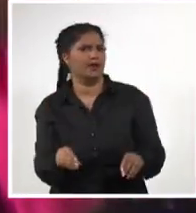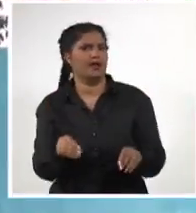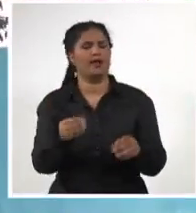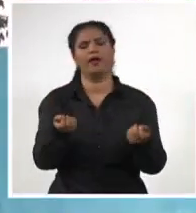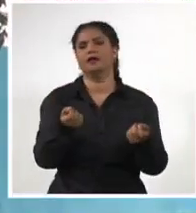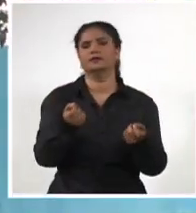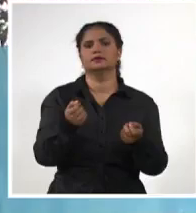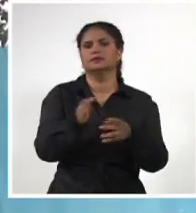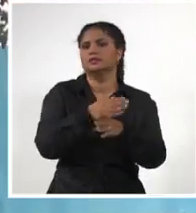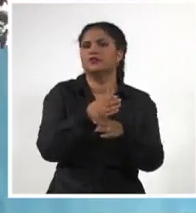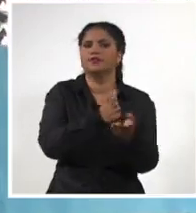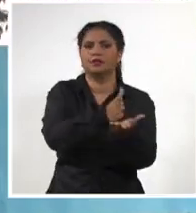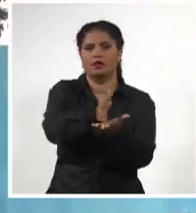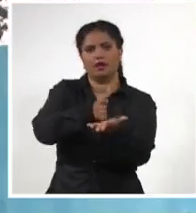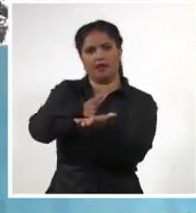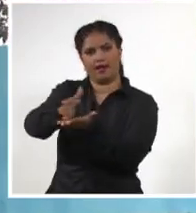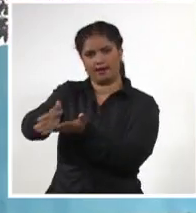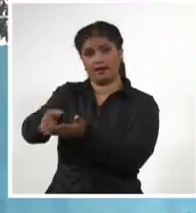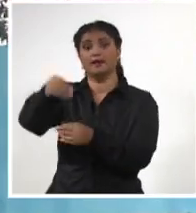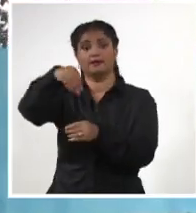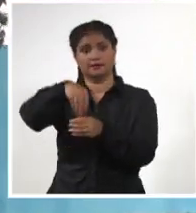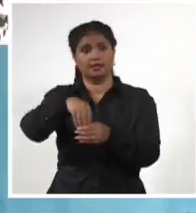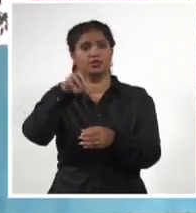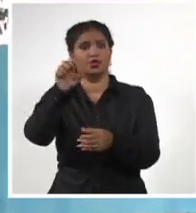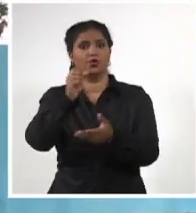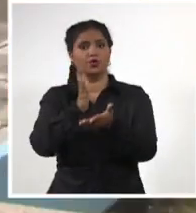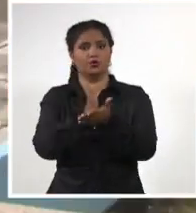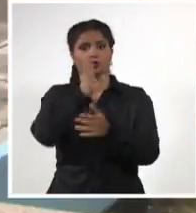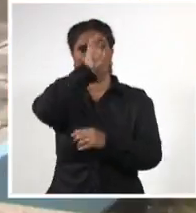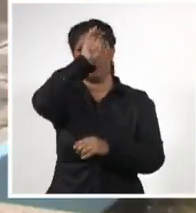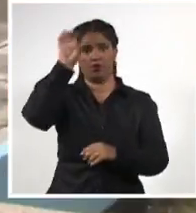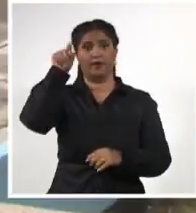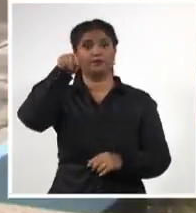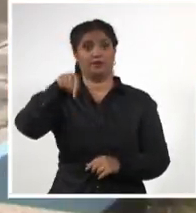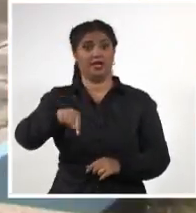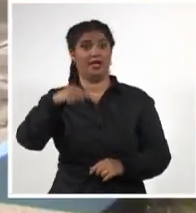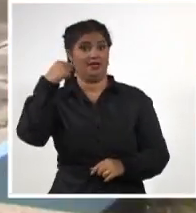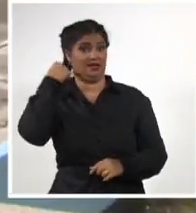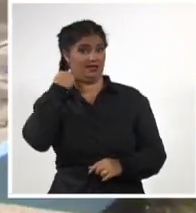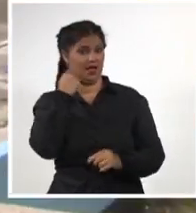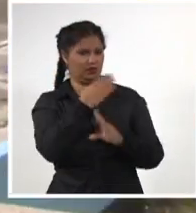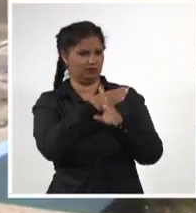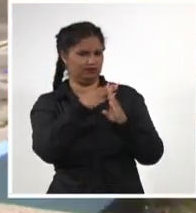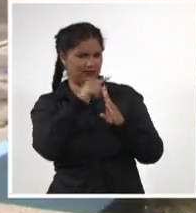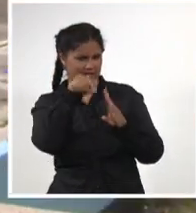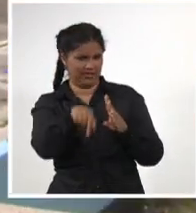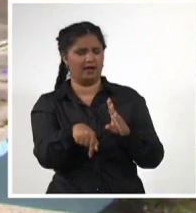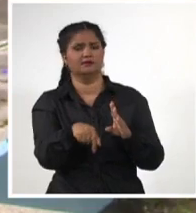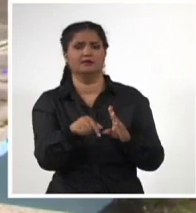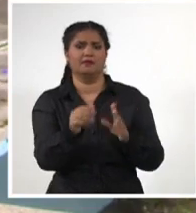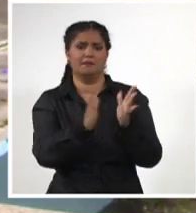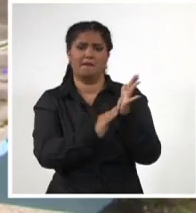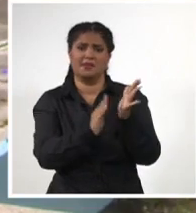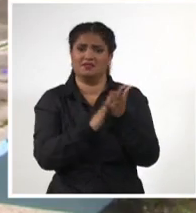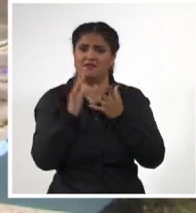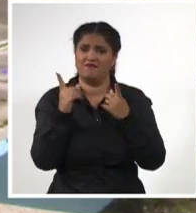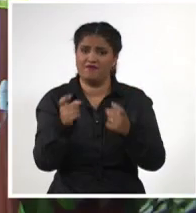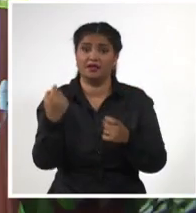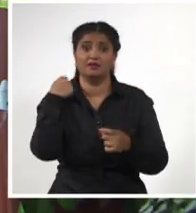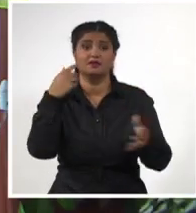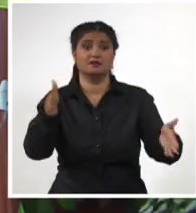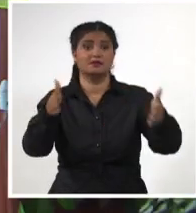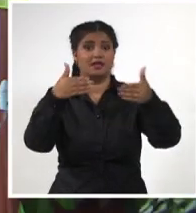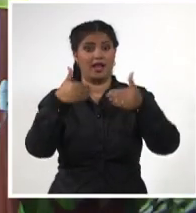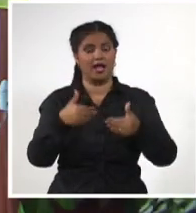agrícola. En lo que resta del presente año y en la medida que las condiciones económicas lo permitan, se restaurará el segundo bloque de la